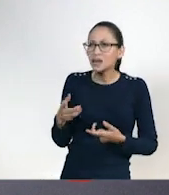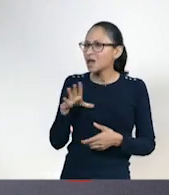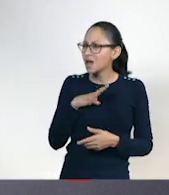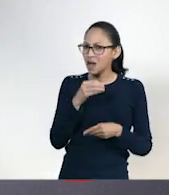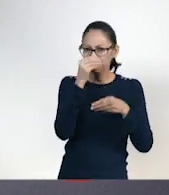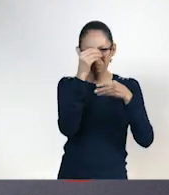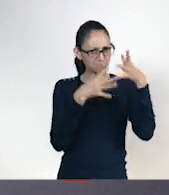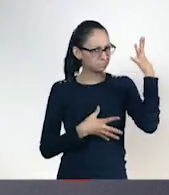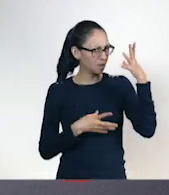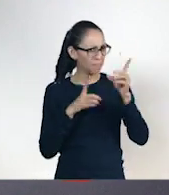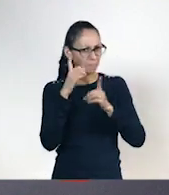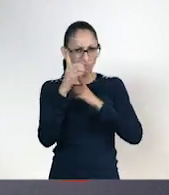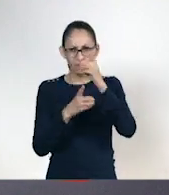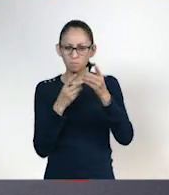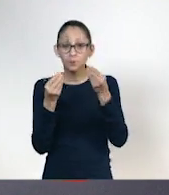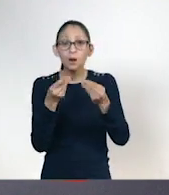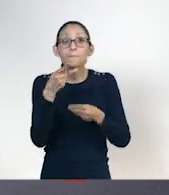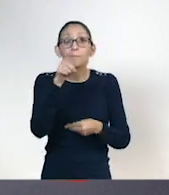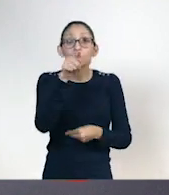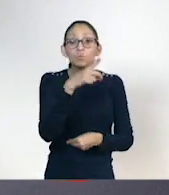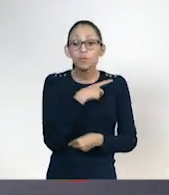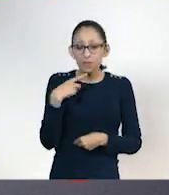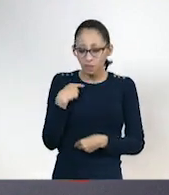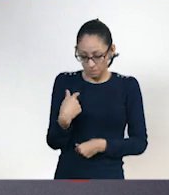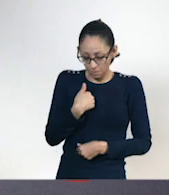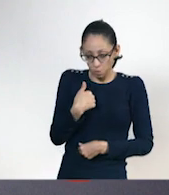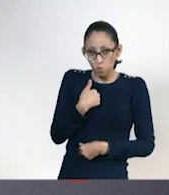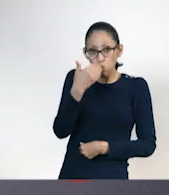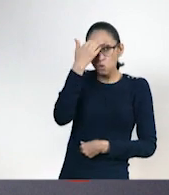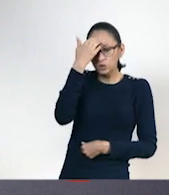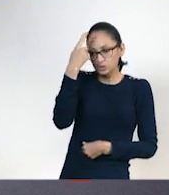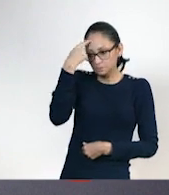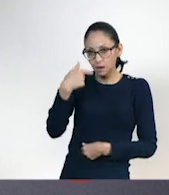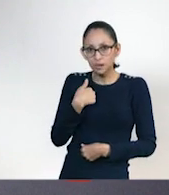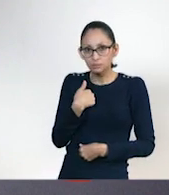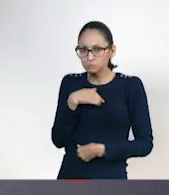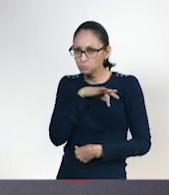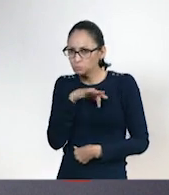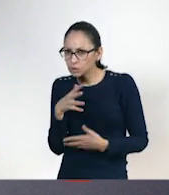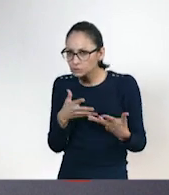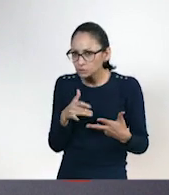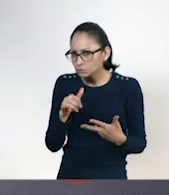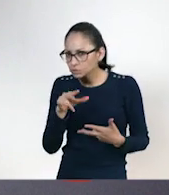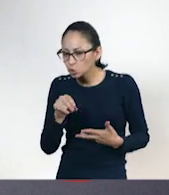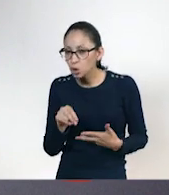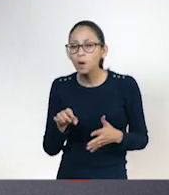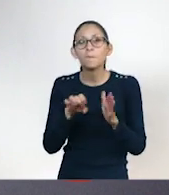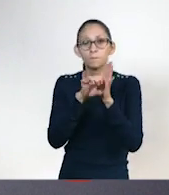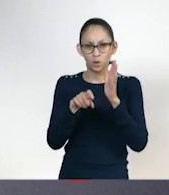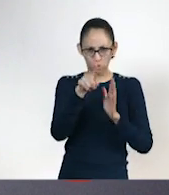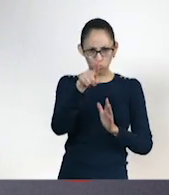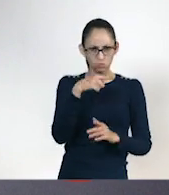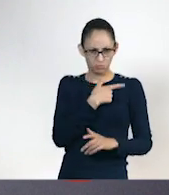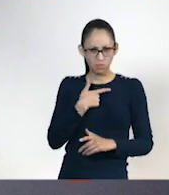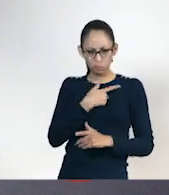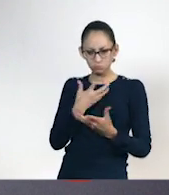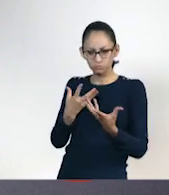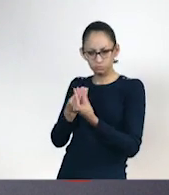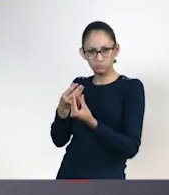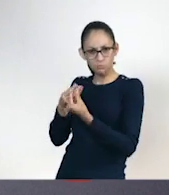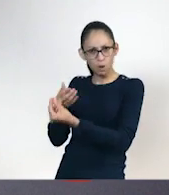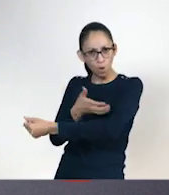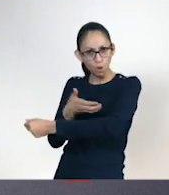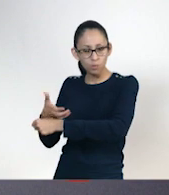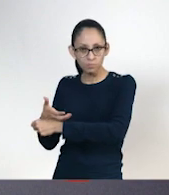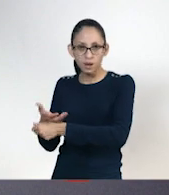es que reconozcas tus posibilidades para poder practicarlos. Por ejemplo, ¿a ti te gusta convivir con compañeros? ¡Claro, maestro! ¿Te